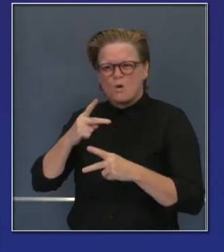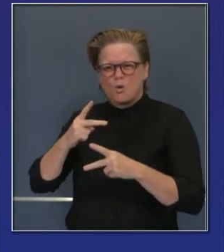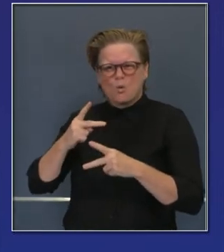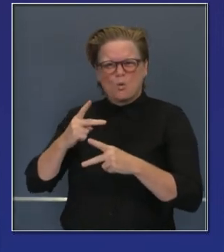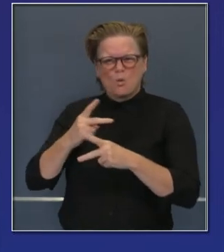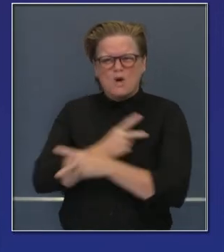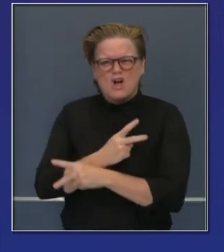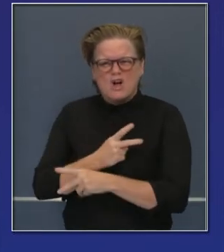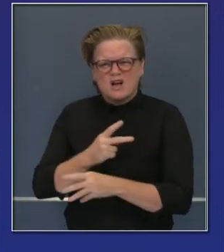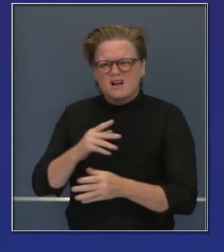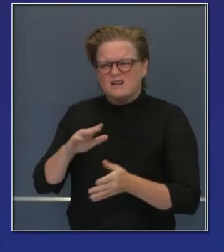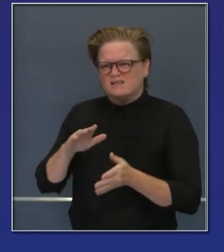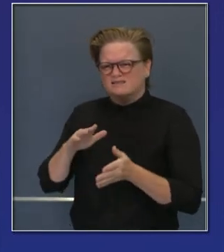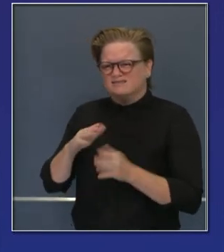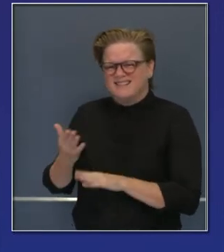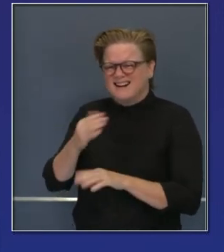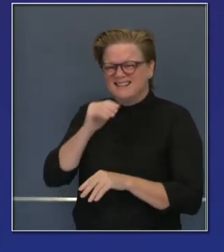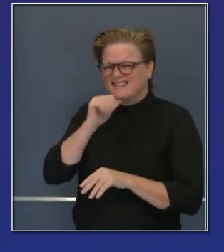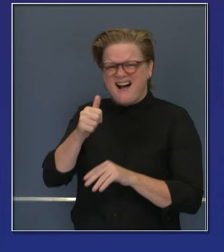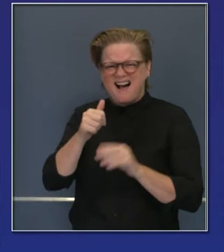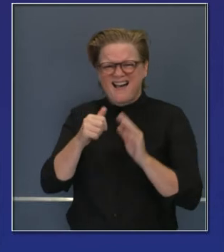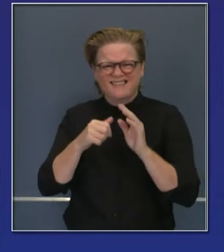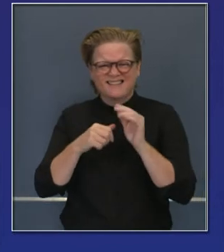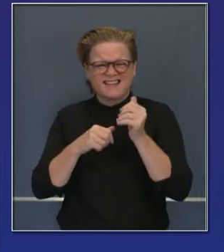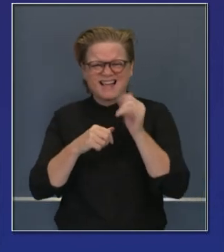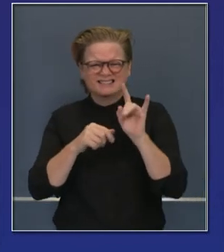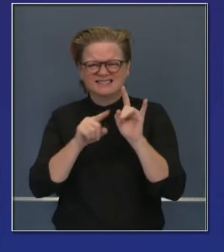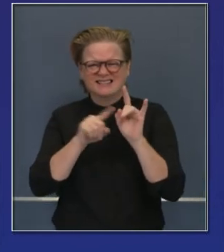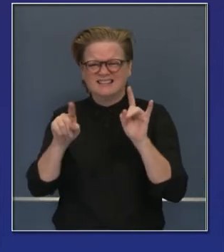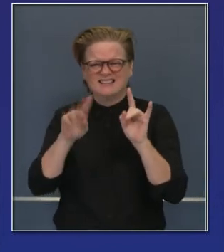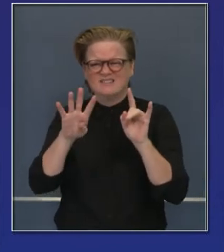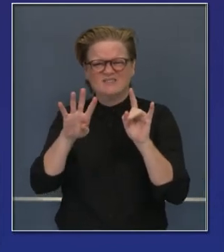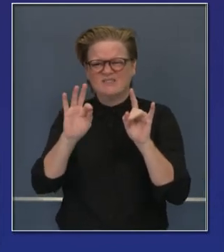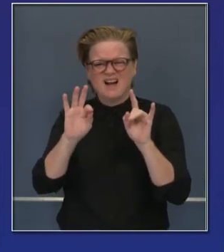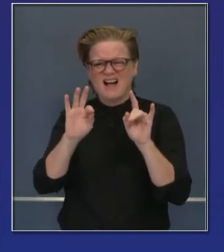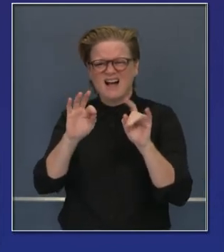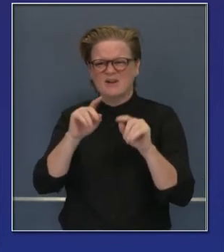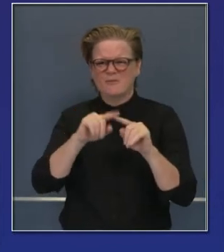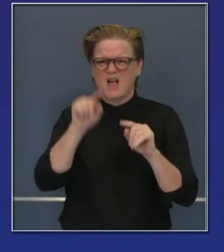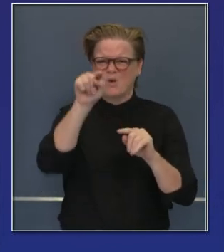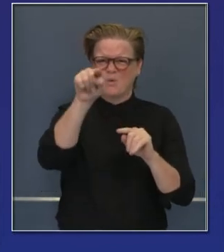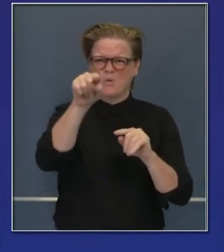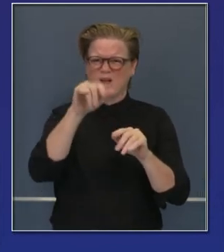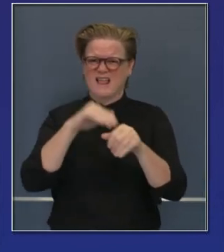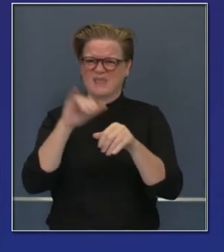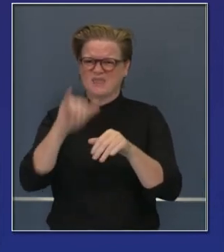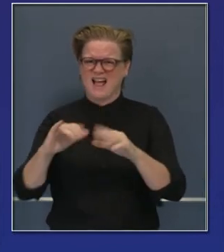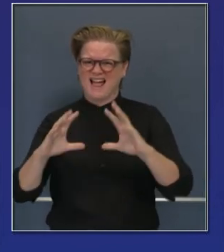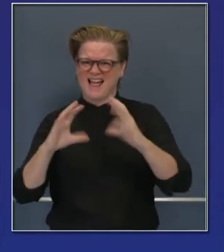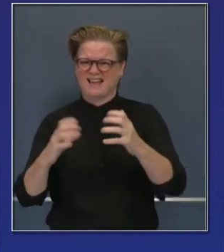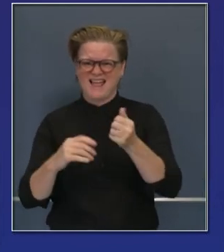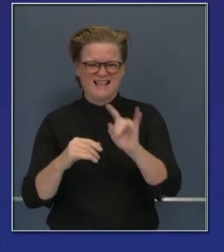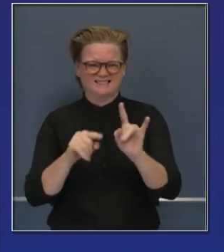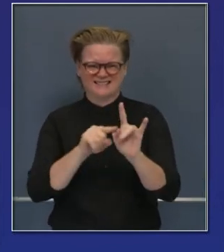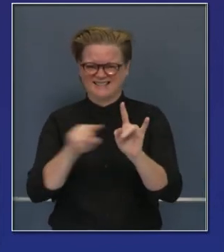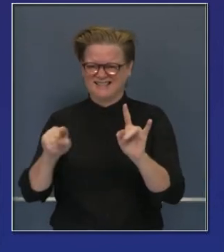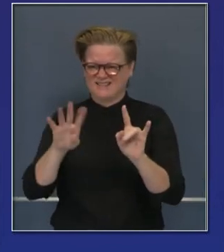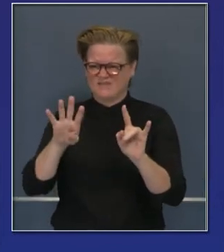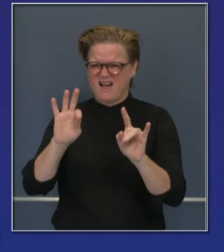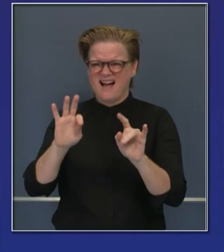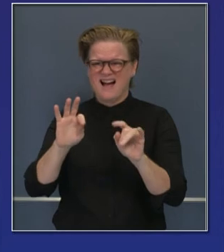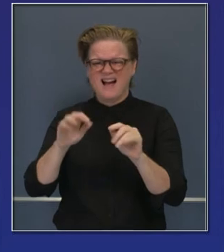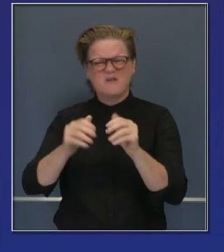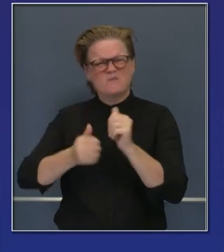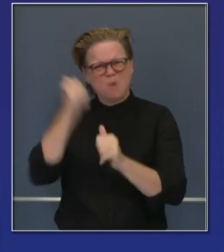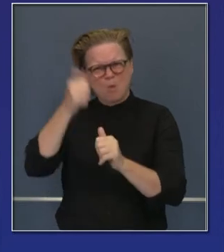peores síntomas. 60% de casos, pero solo 70% de estas